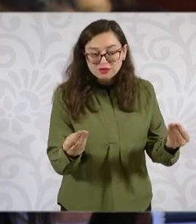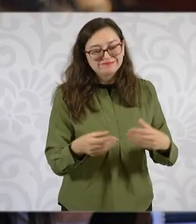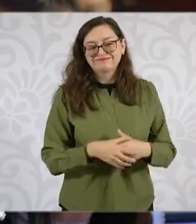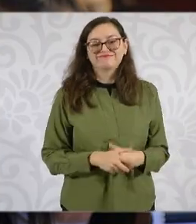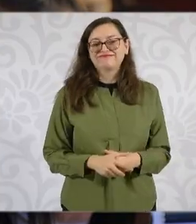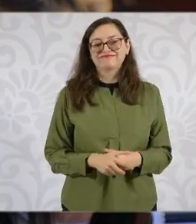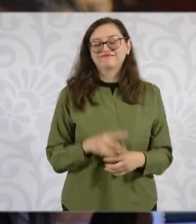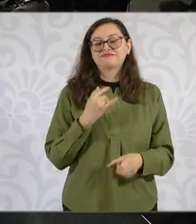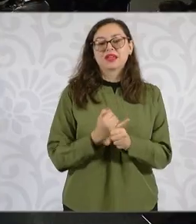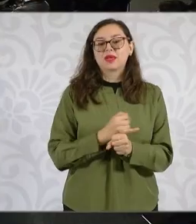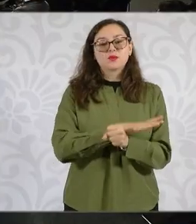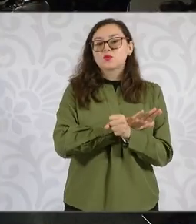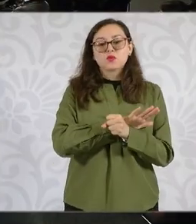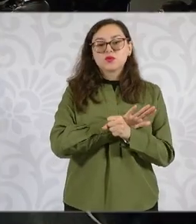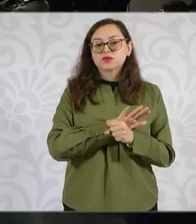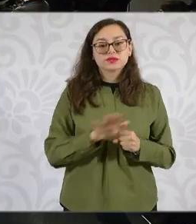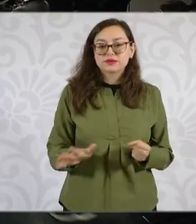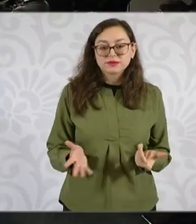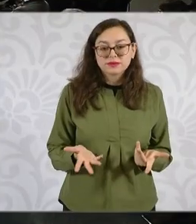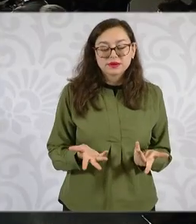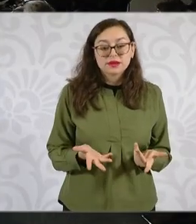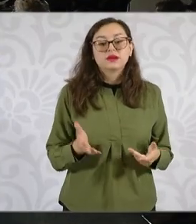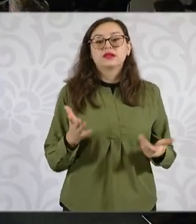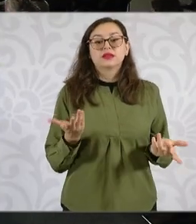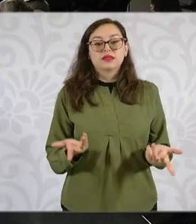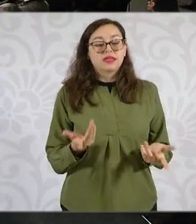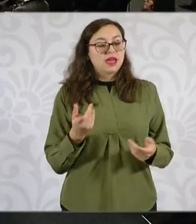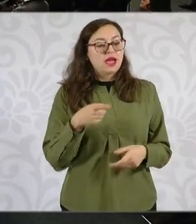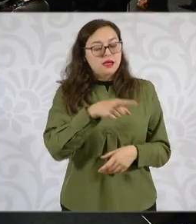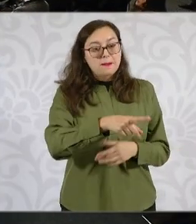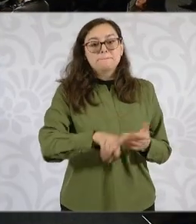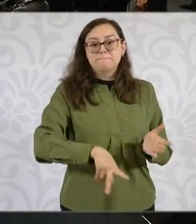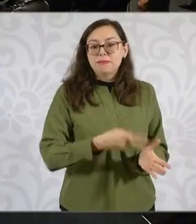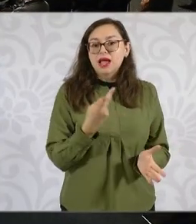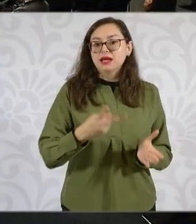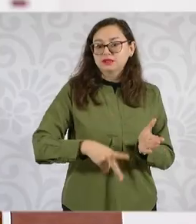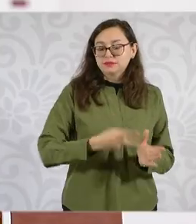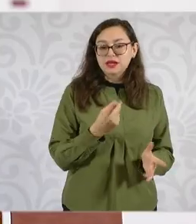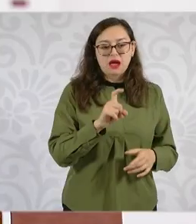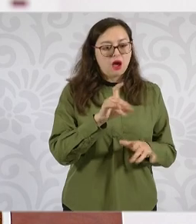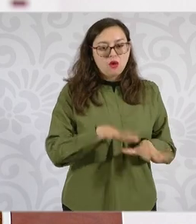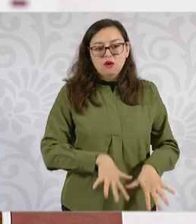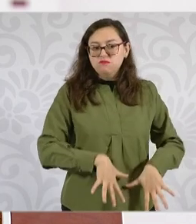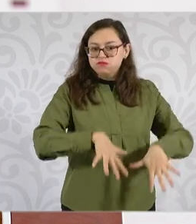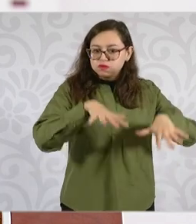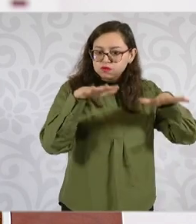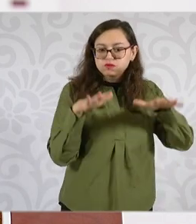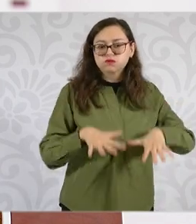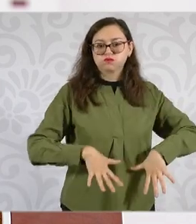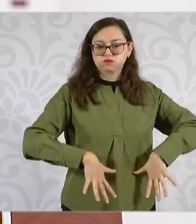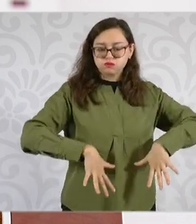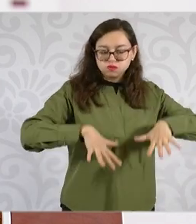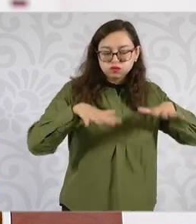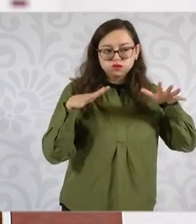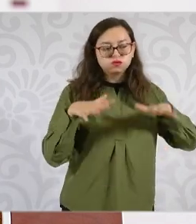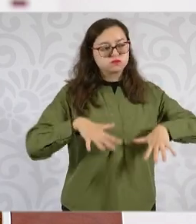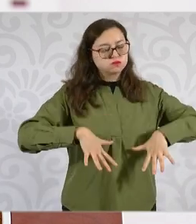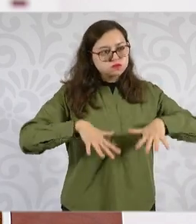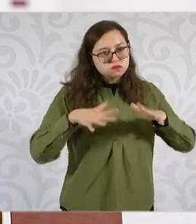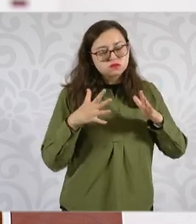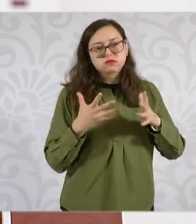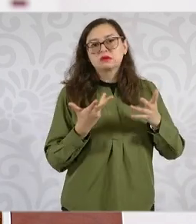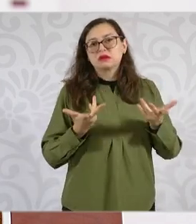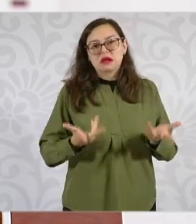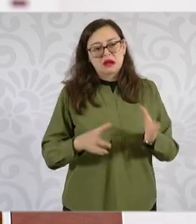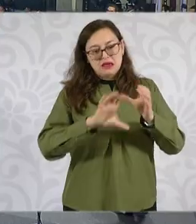por ejemplo, que tenía que ser el tema estructural porque iba a ser muy complicado, por ejemplo, el aumento para sacar el agua, el